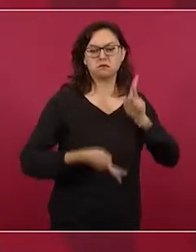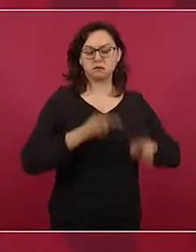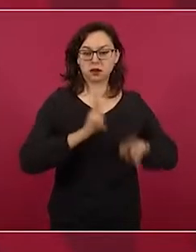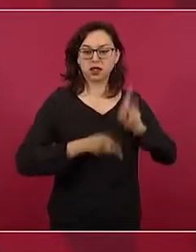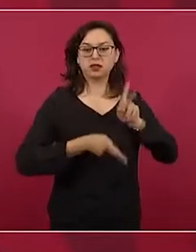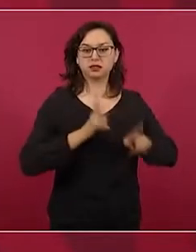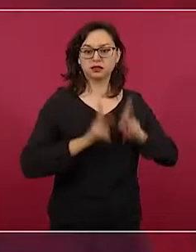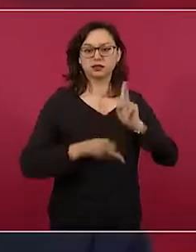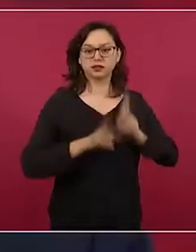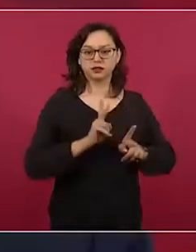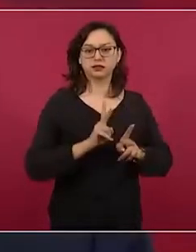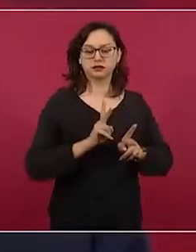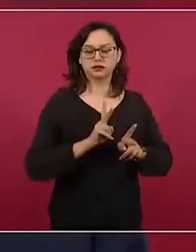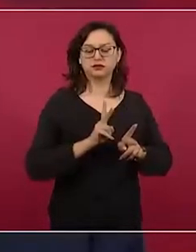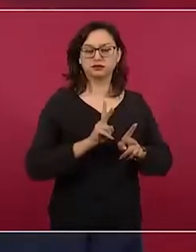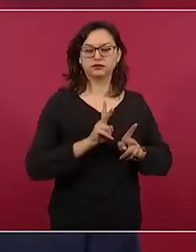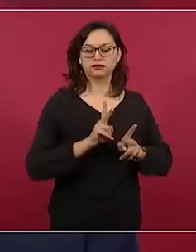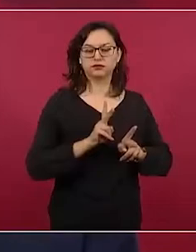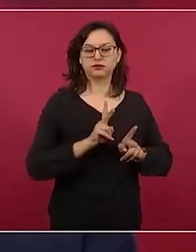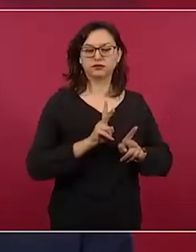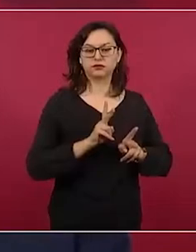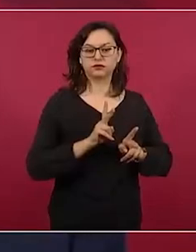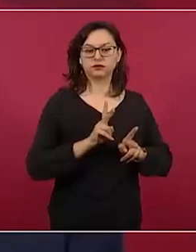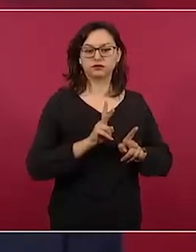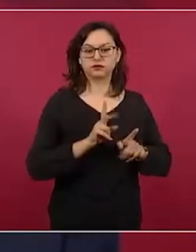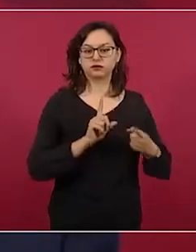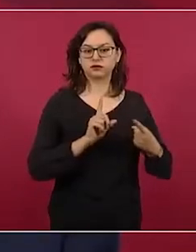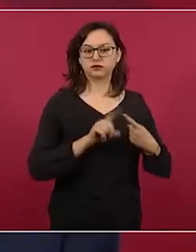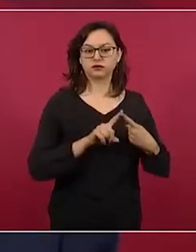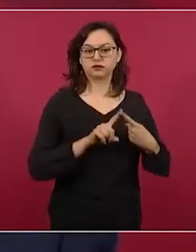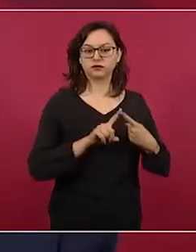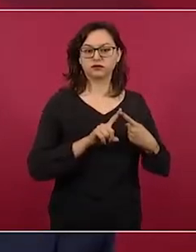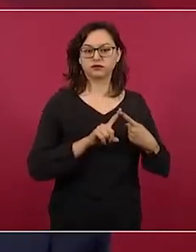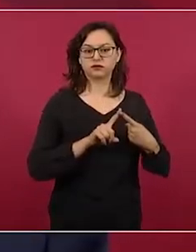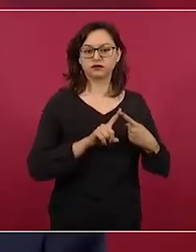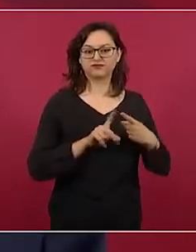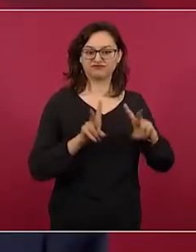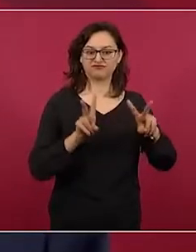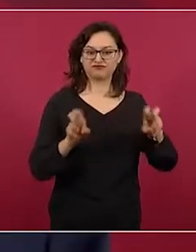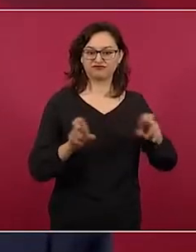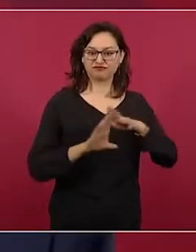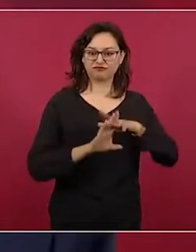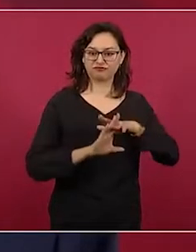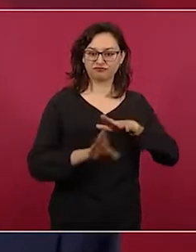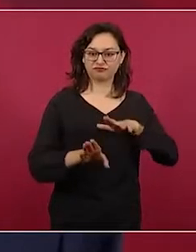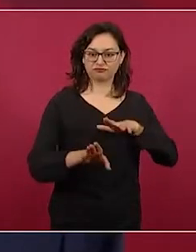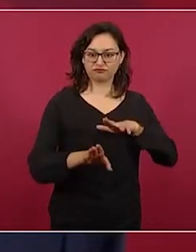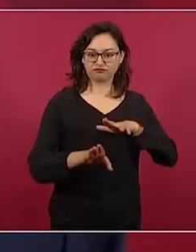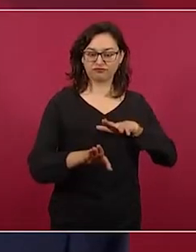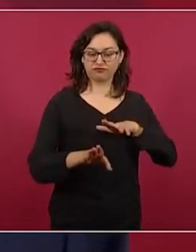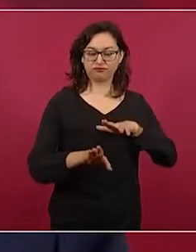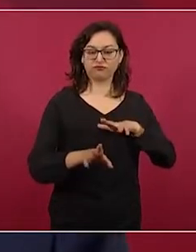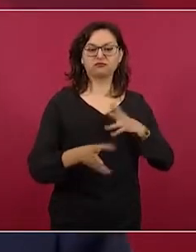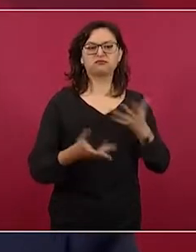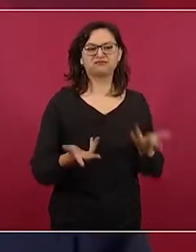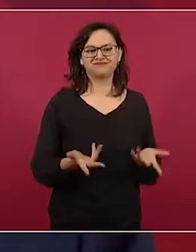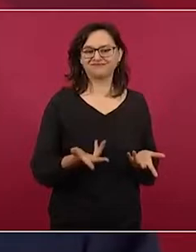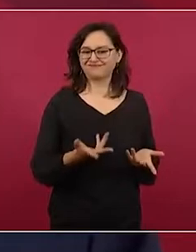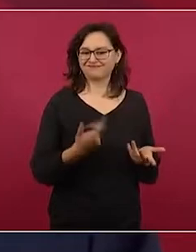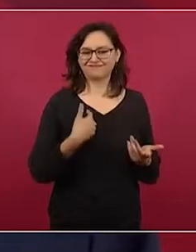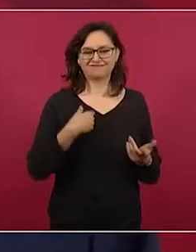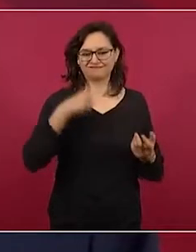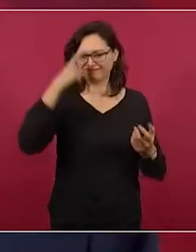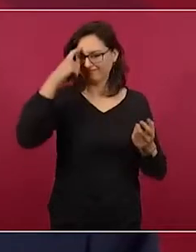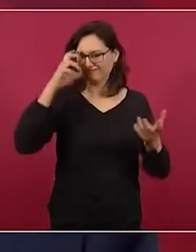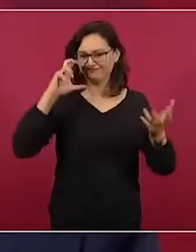el asunto de la migración y él coincide